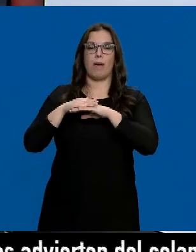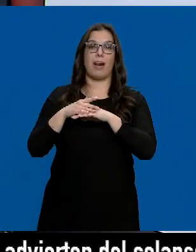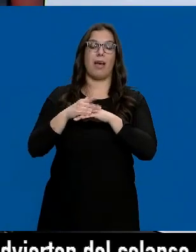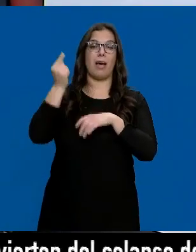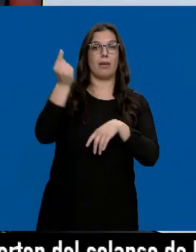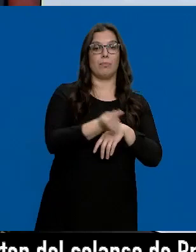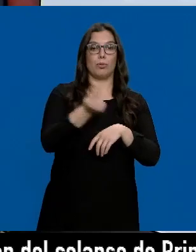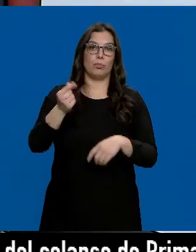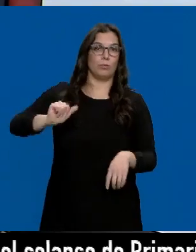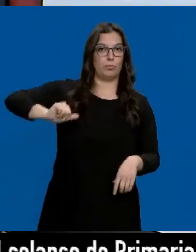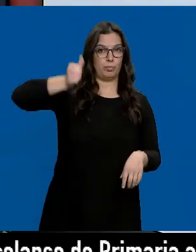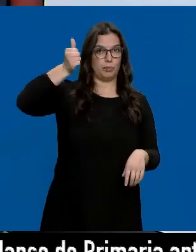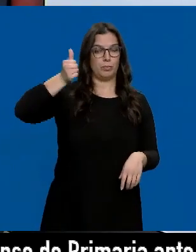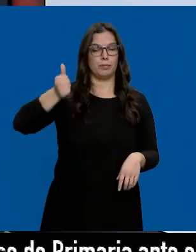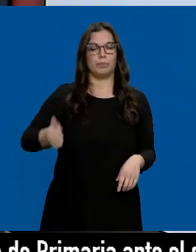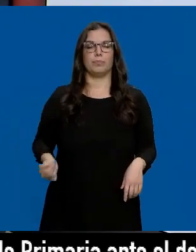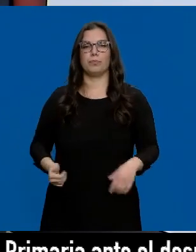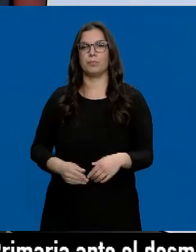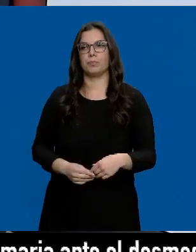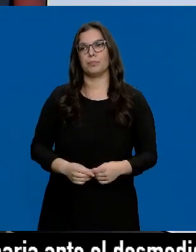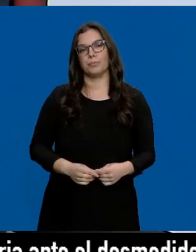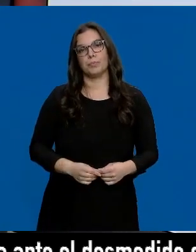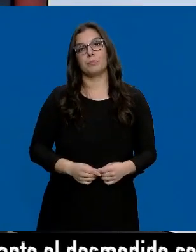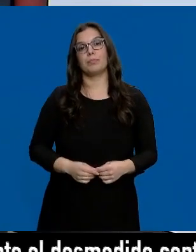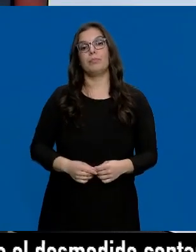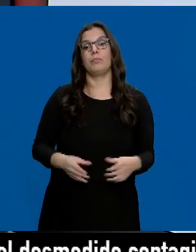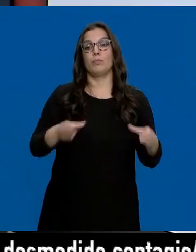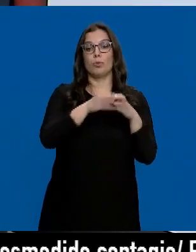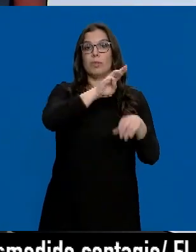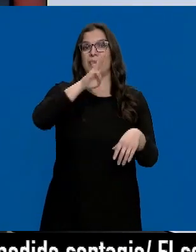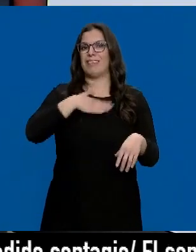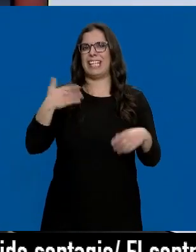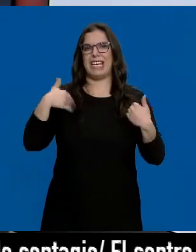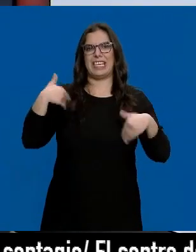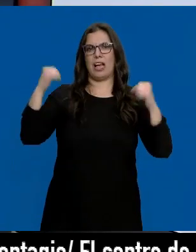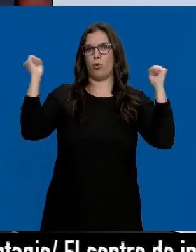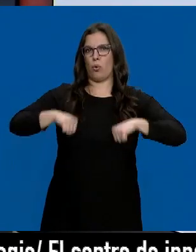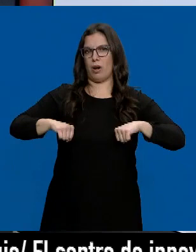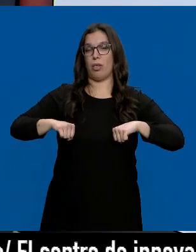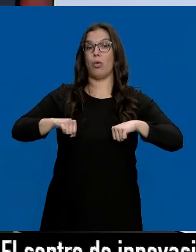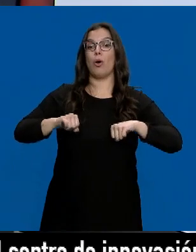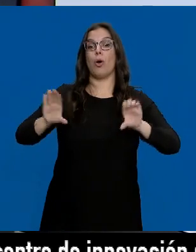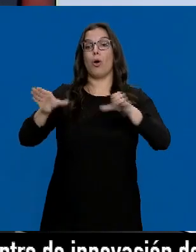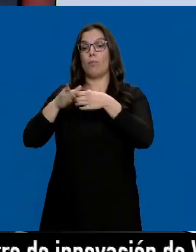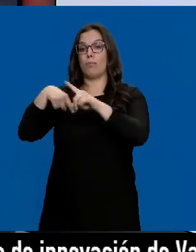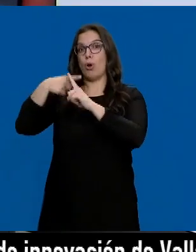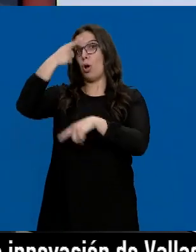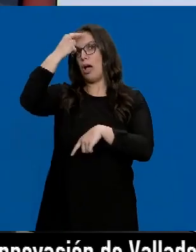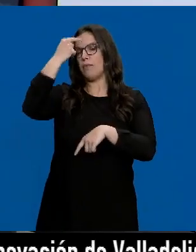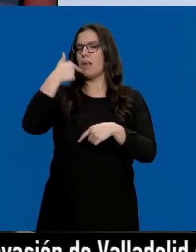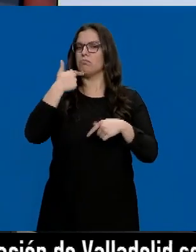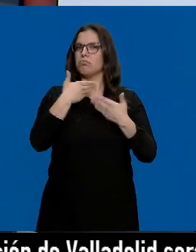necesitan para sacar adelante los presupuestos de la comunidad. Los populares quieren cerrar ya ese acuerdo y por Ávila se ha mostrado